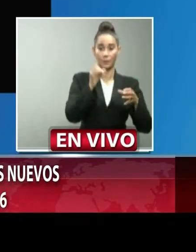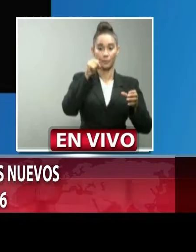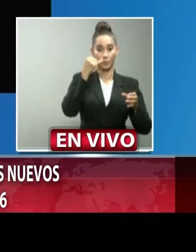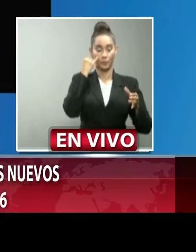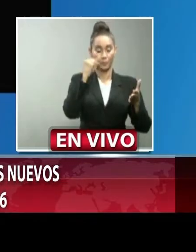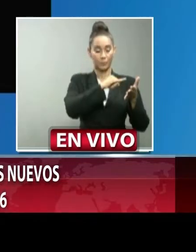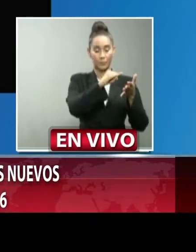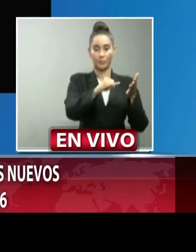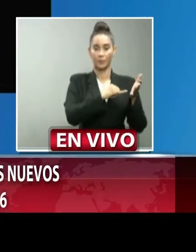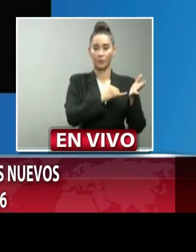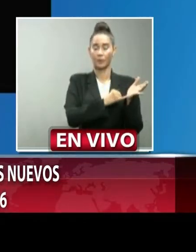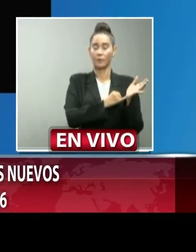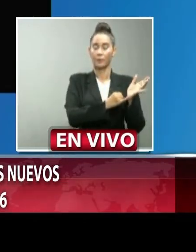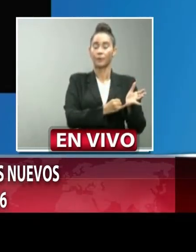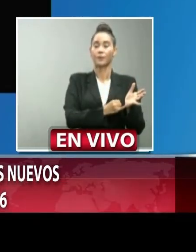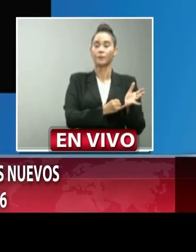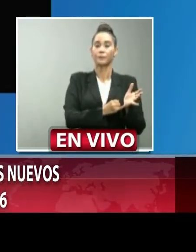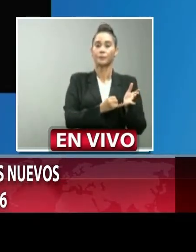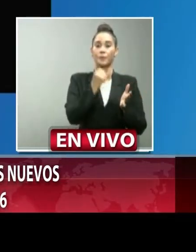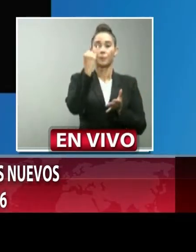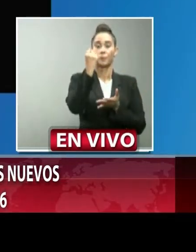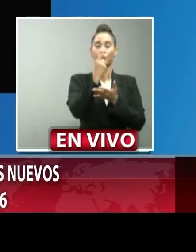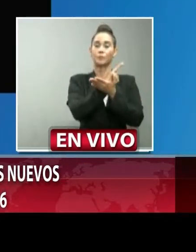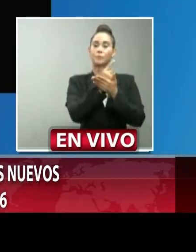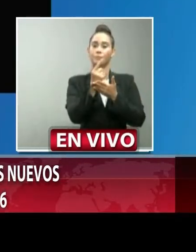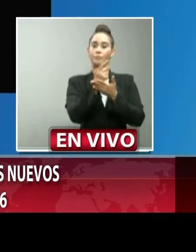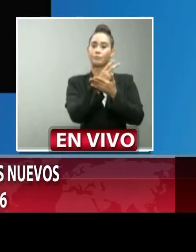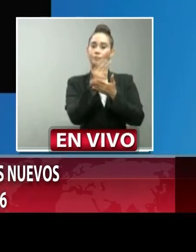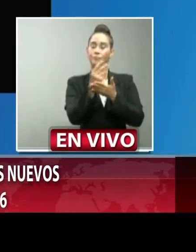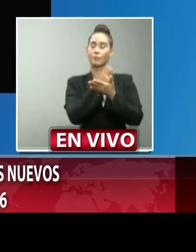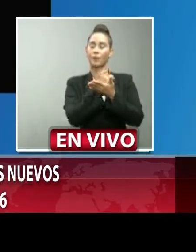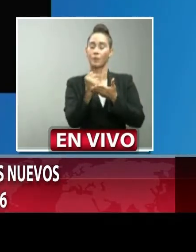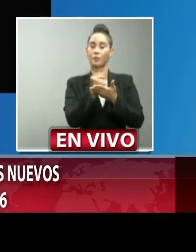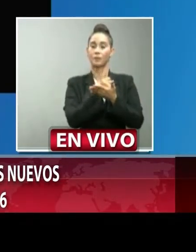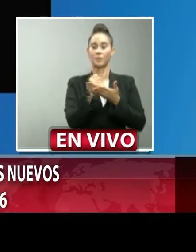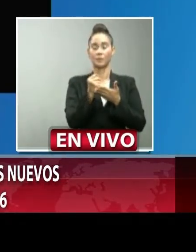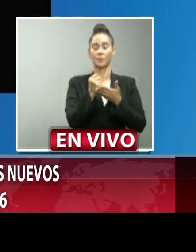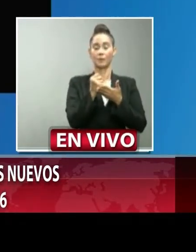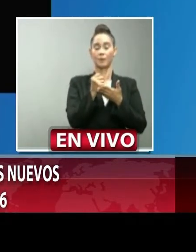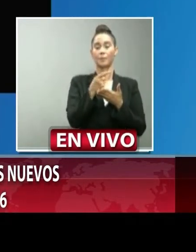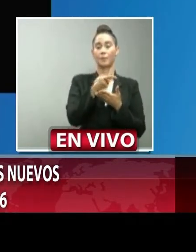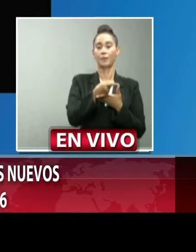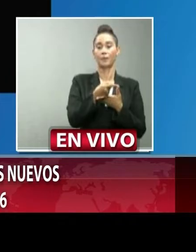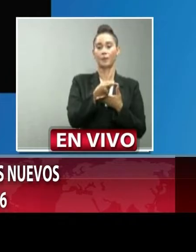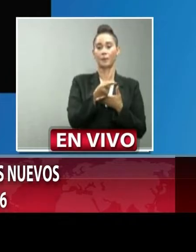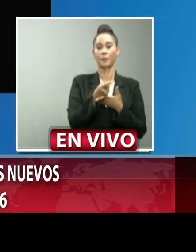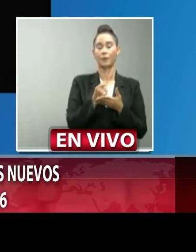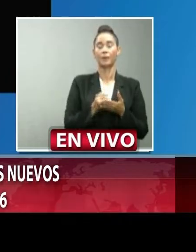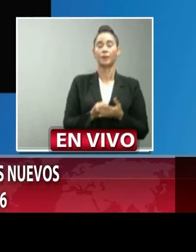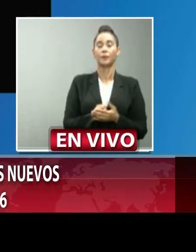se expresa por semana de ocurrencia de